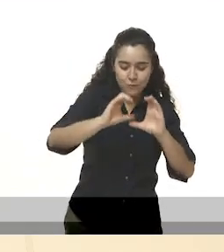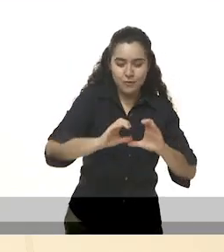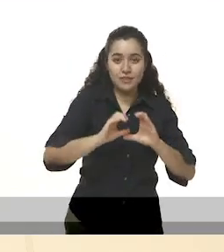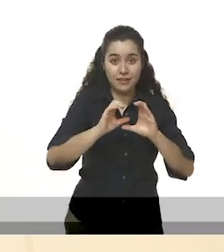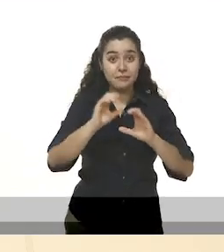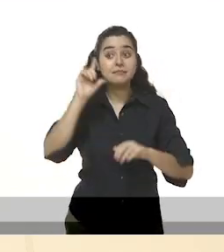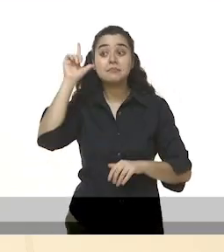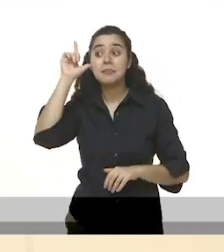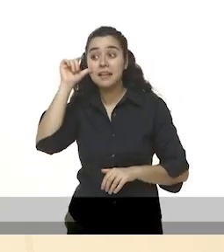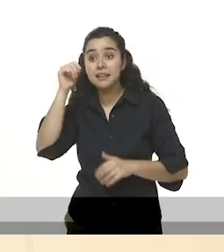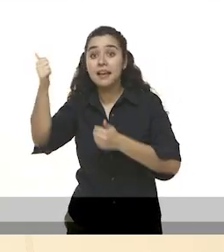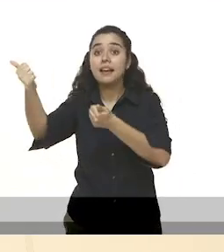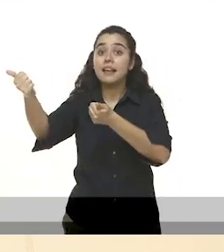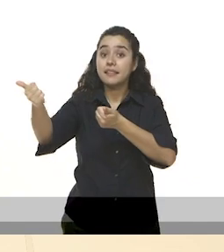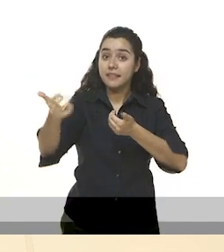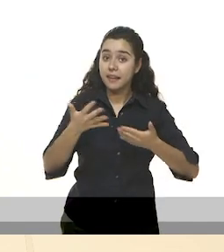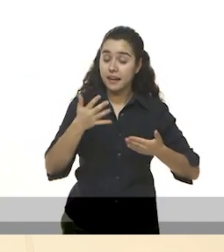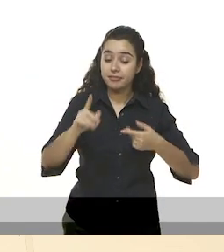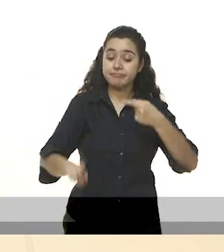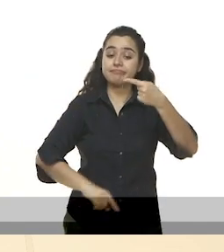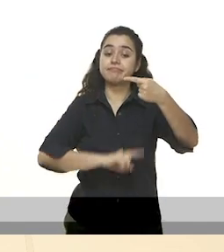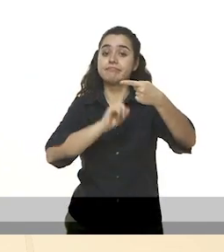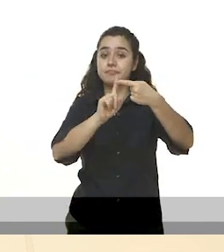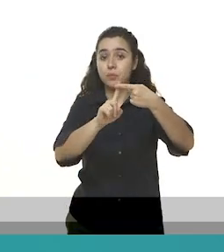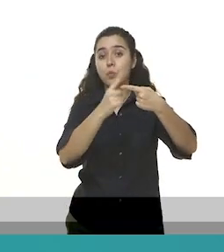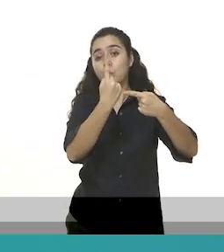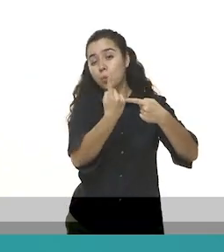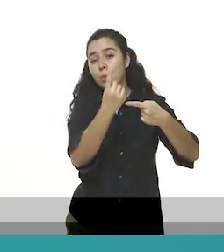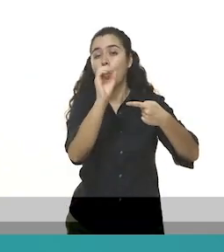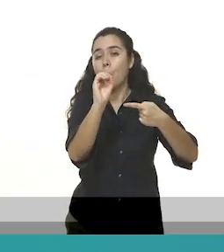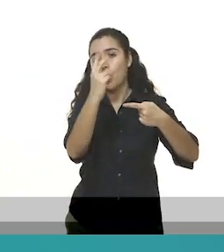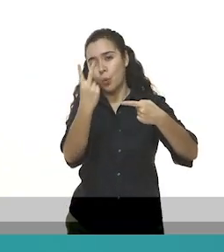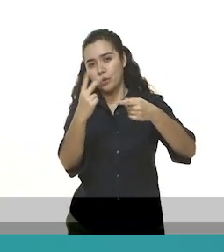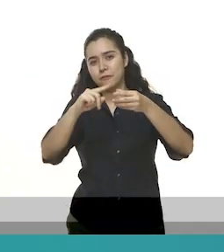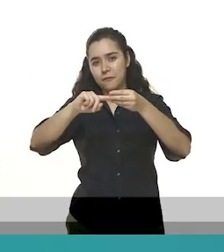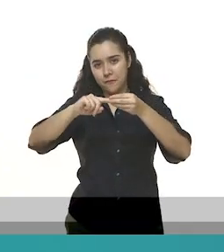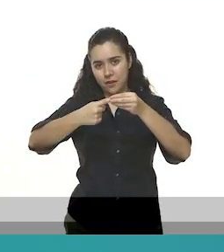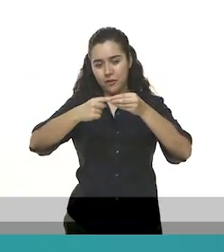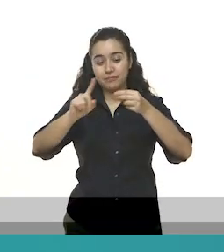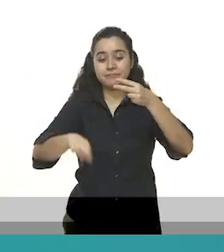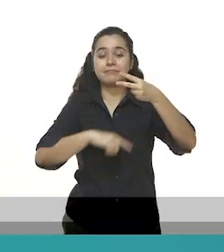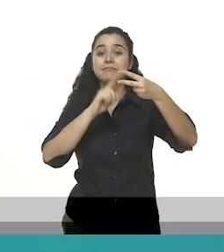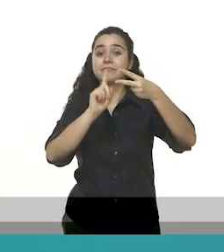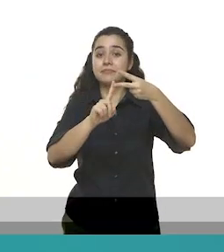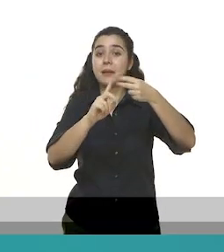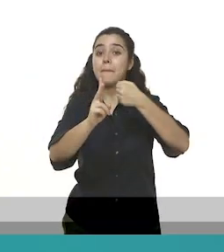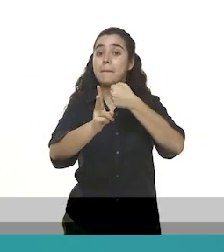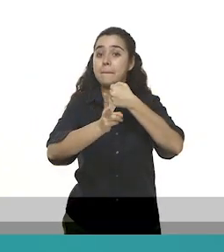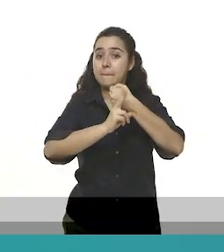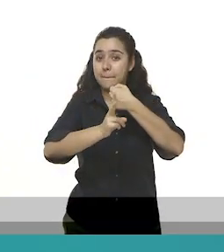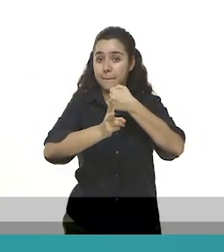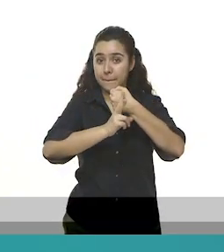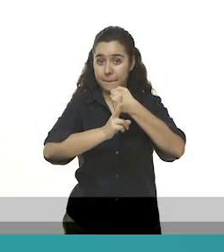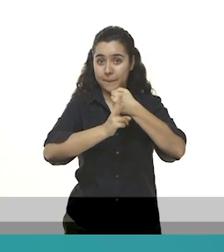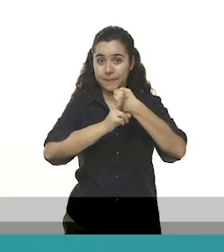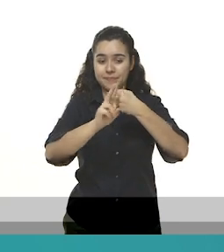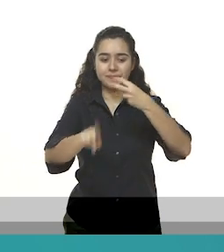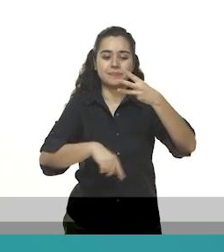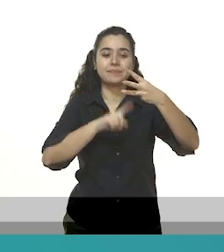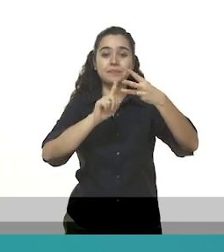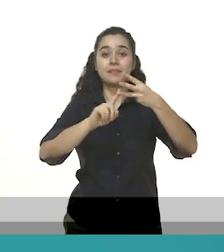planta. Por lo cual, tenían que traer los siguientes materiales por equipo. Uno o dos frijoles. Un frasco de vidrio.